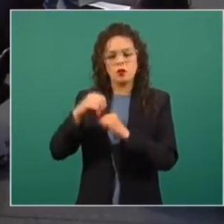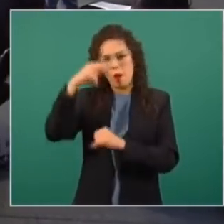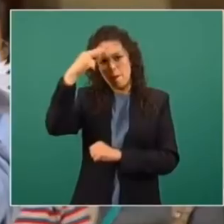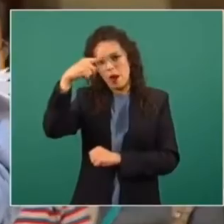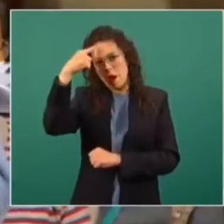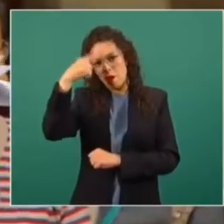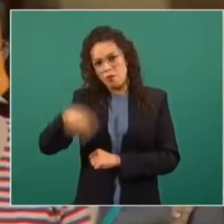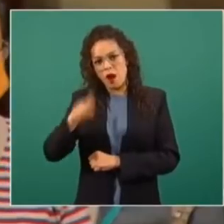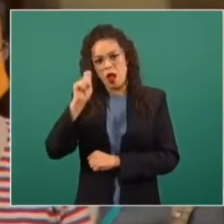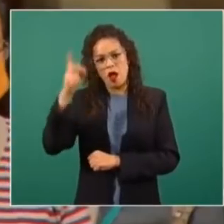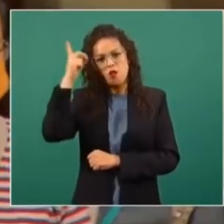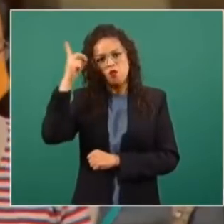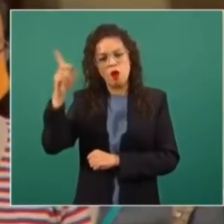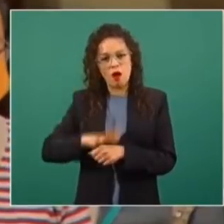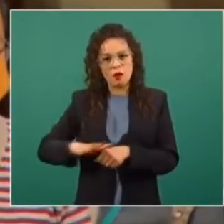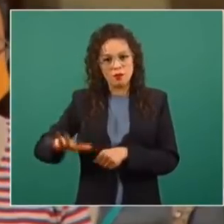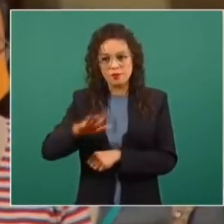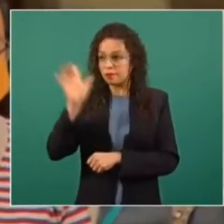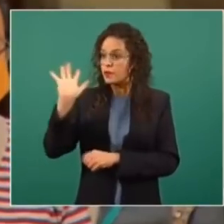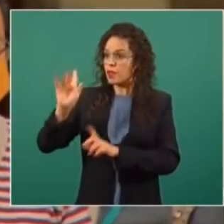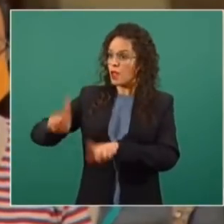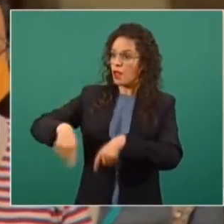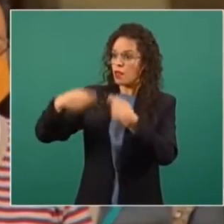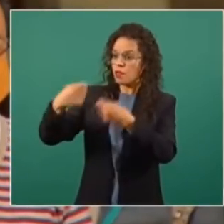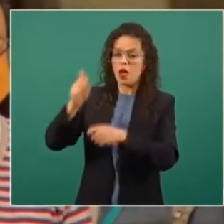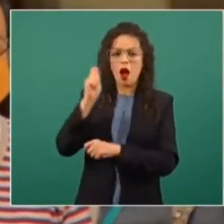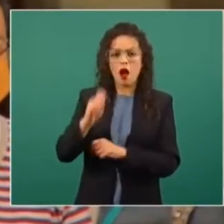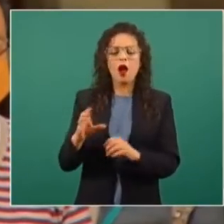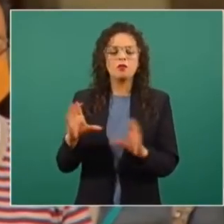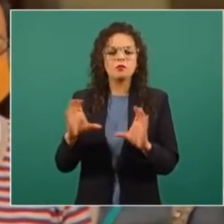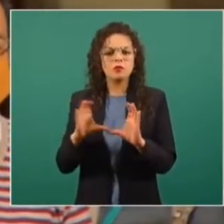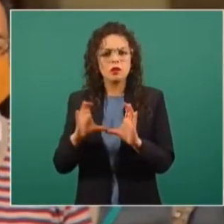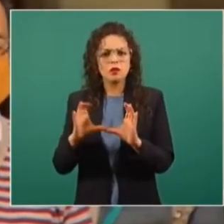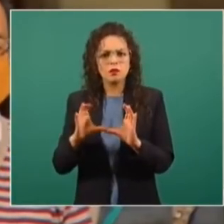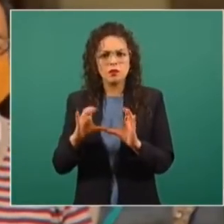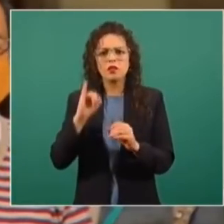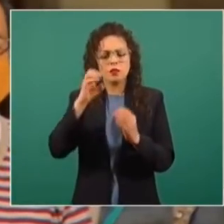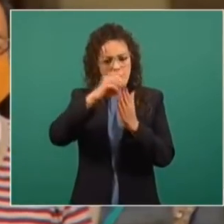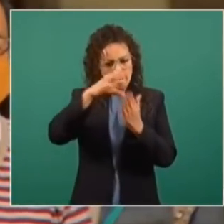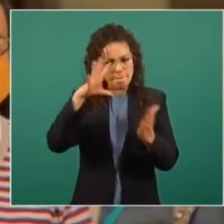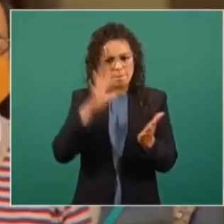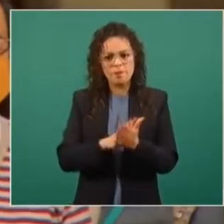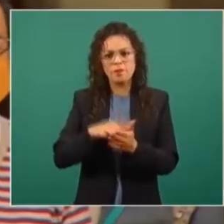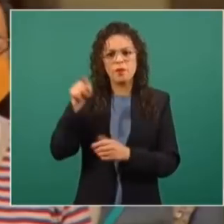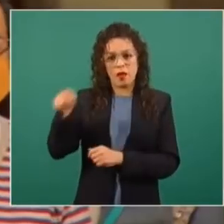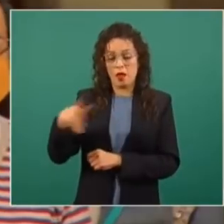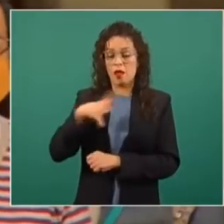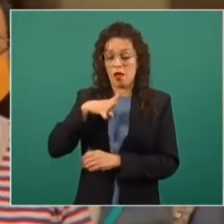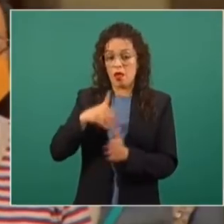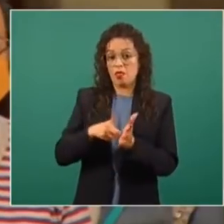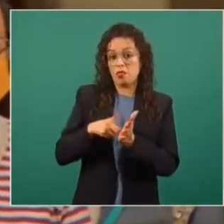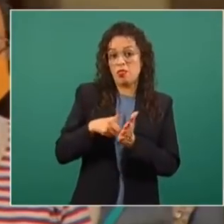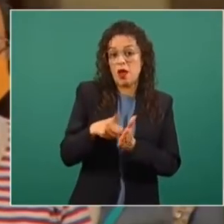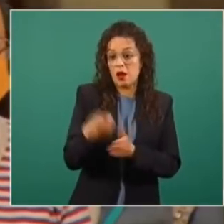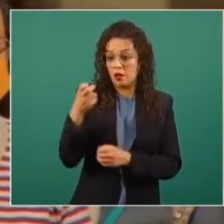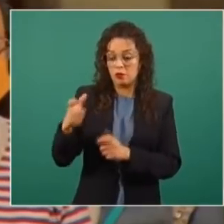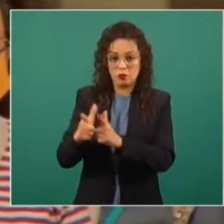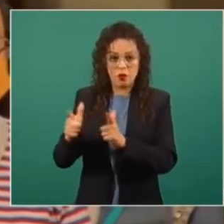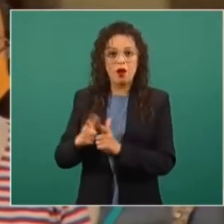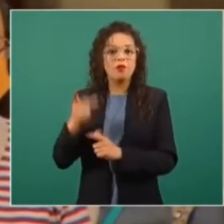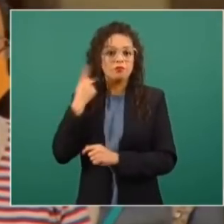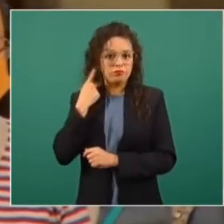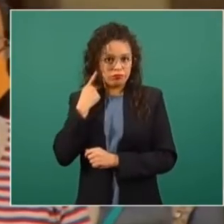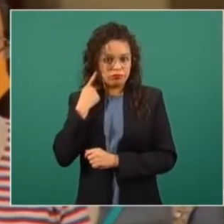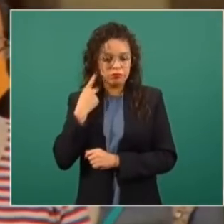El INDAUTOR ya le dio la certificación de registro público de derecho de autor. Que la idea Va por